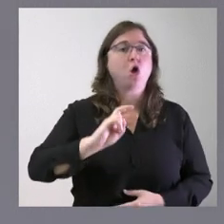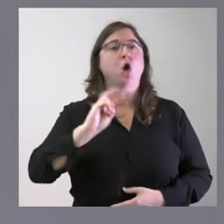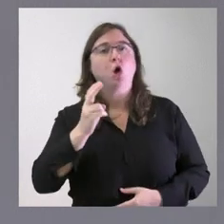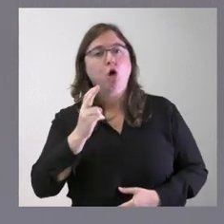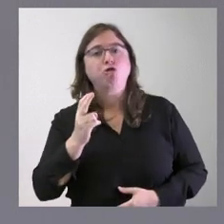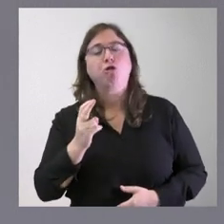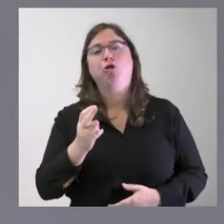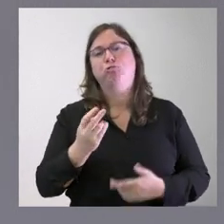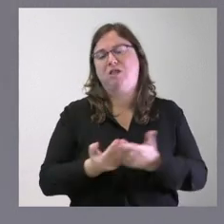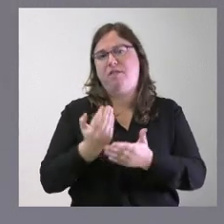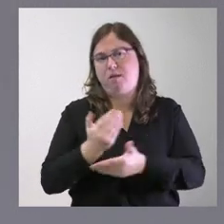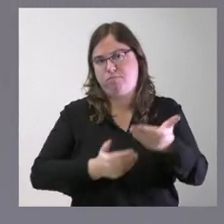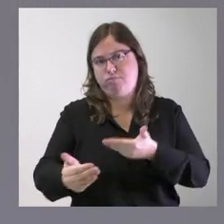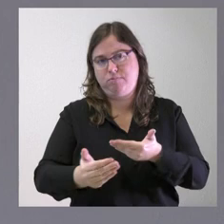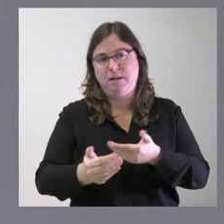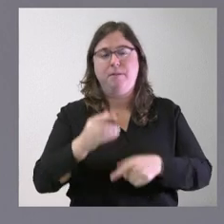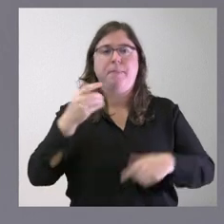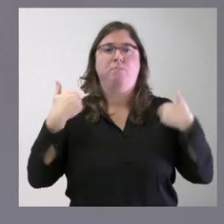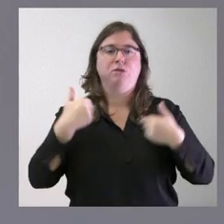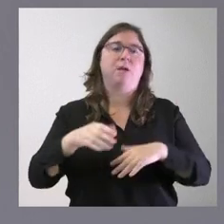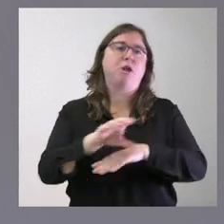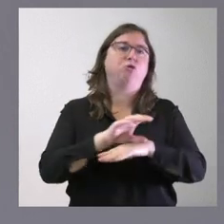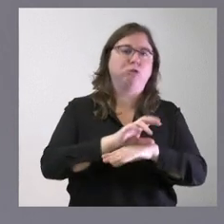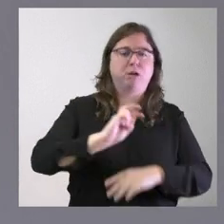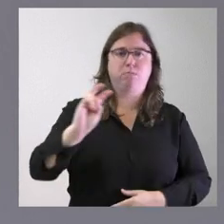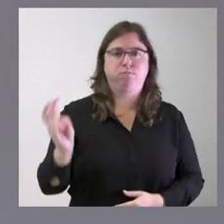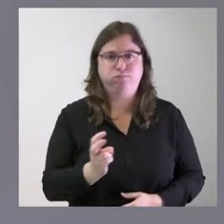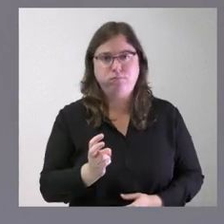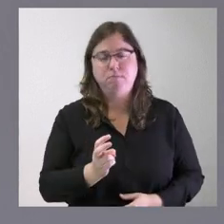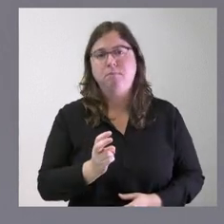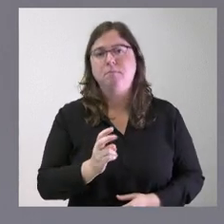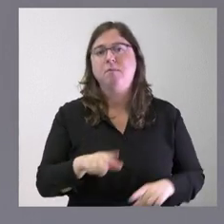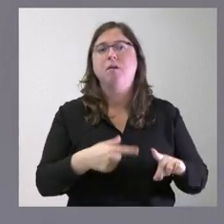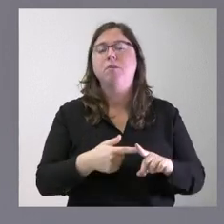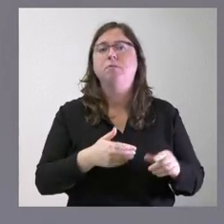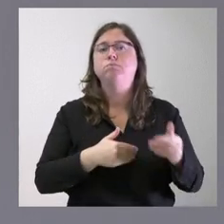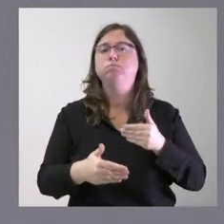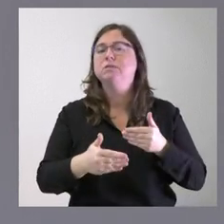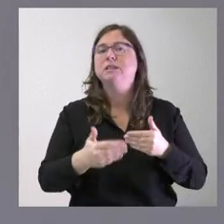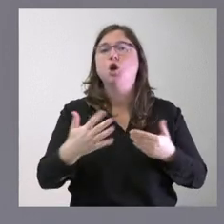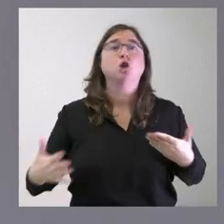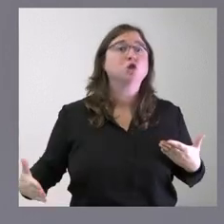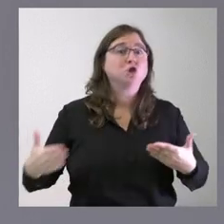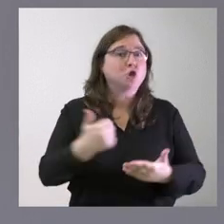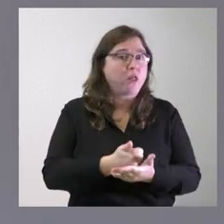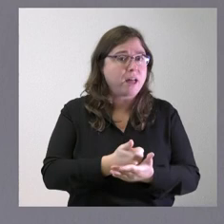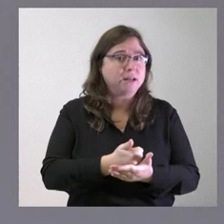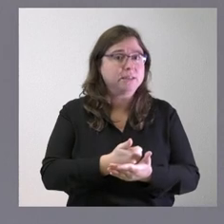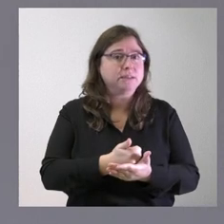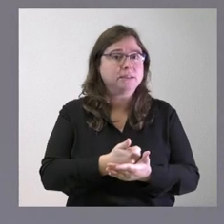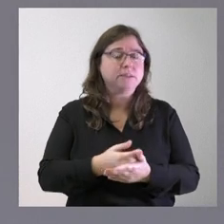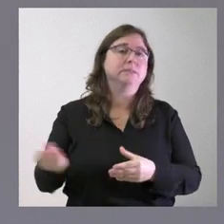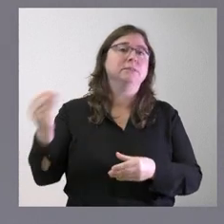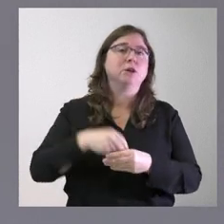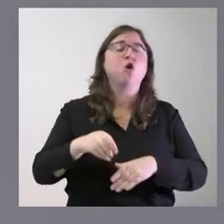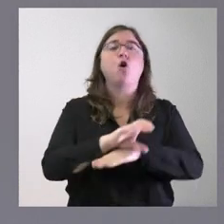los próximos ejercicios por varias consejerías hay dotaciones presupuestarias en el próximo ejercicio presupuestario no todas naturalmente están en la